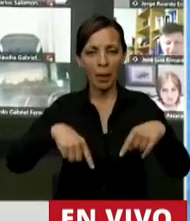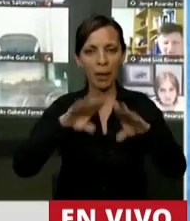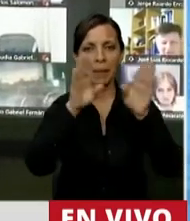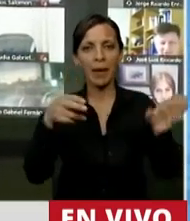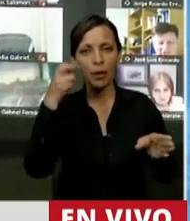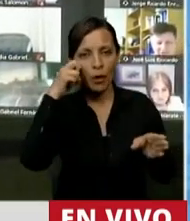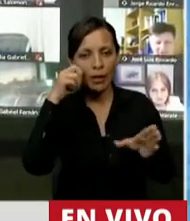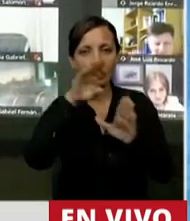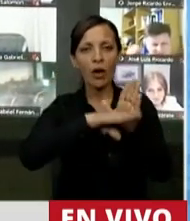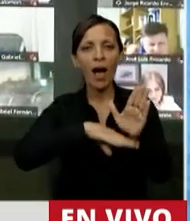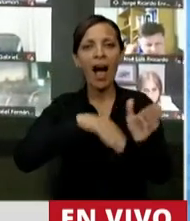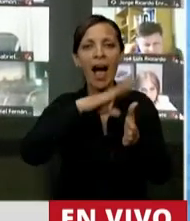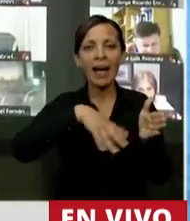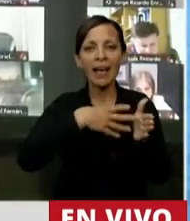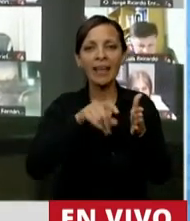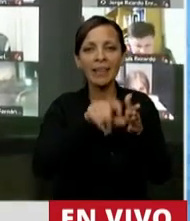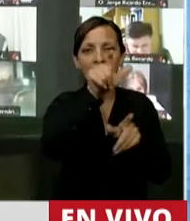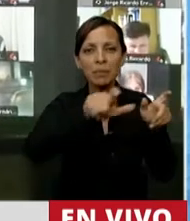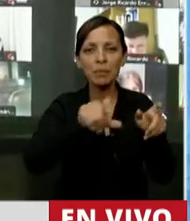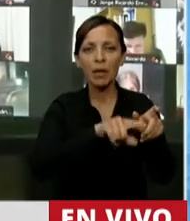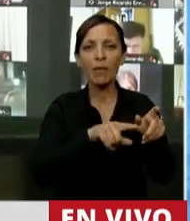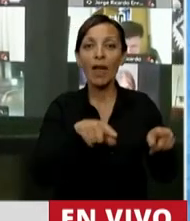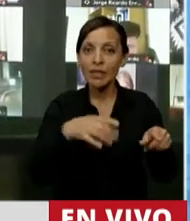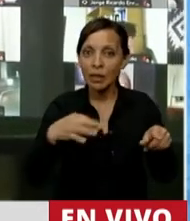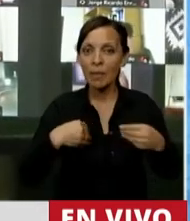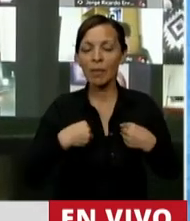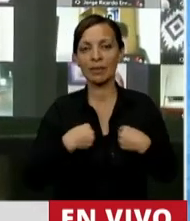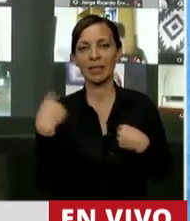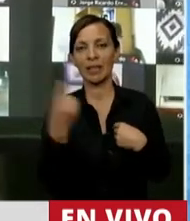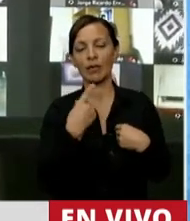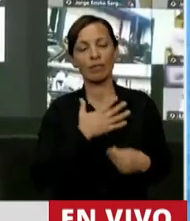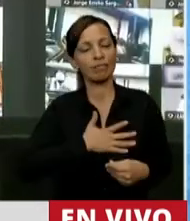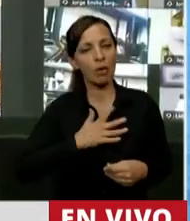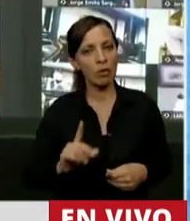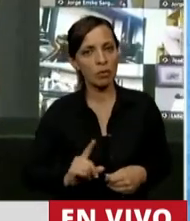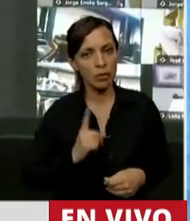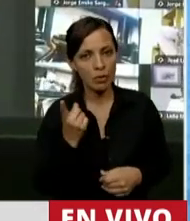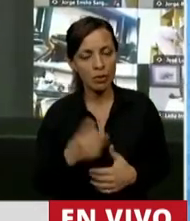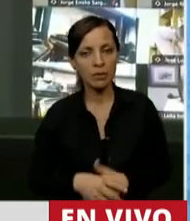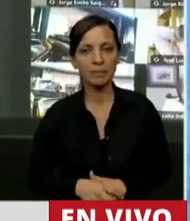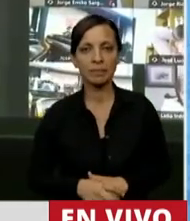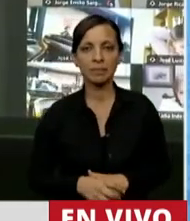de la Nación la agenda del pueblo y es algo de lo que nos tenemos que sentir verdaderamente muy orgullosos.